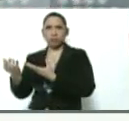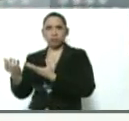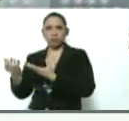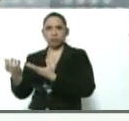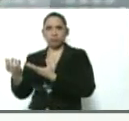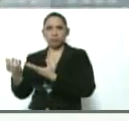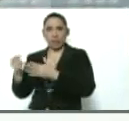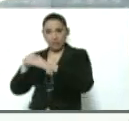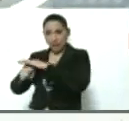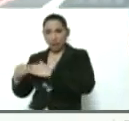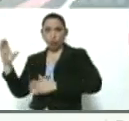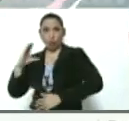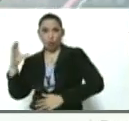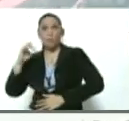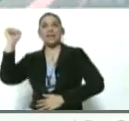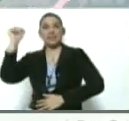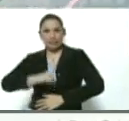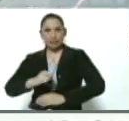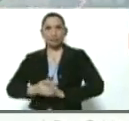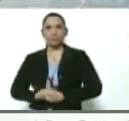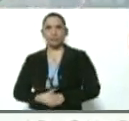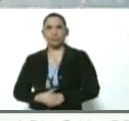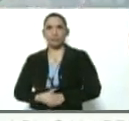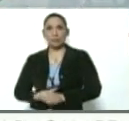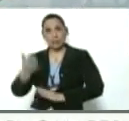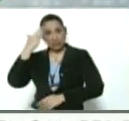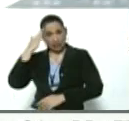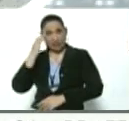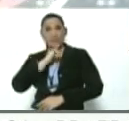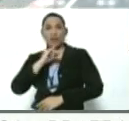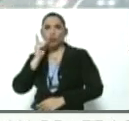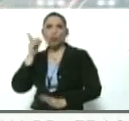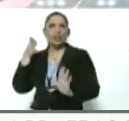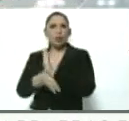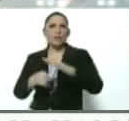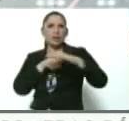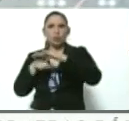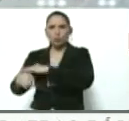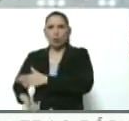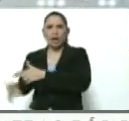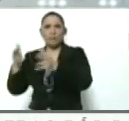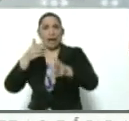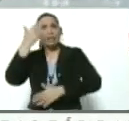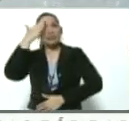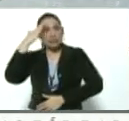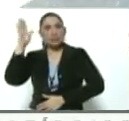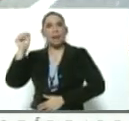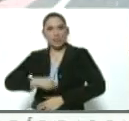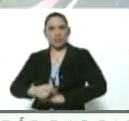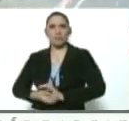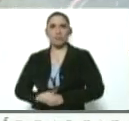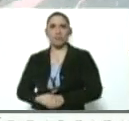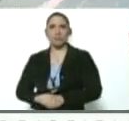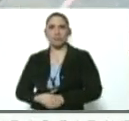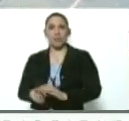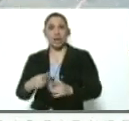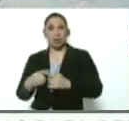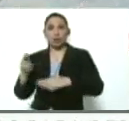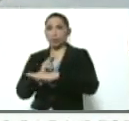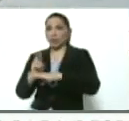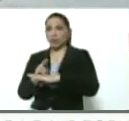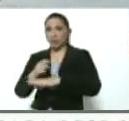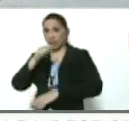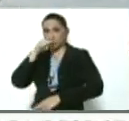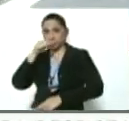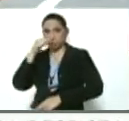en la República de Colombia? Sí. ¿Sabía Iván Duque de esta incursión armada? Sí, sabía. ¿Utilizaron al